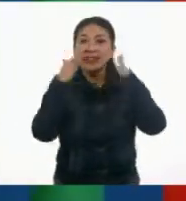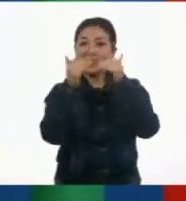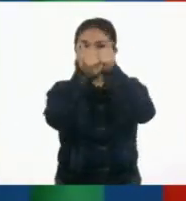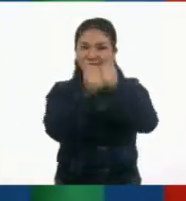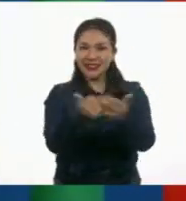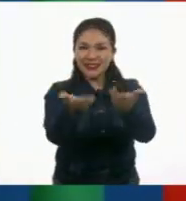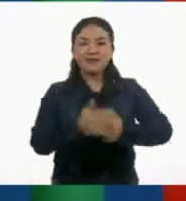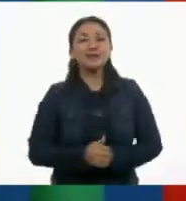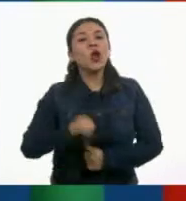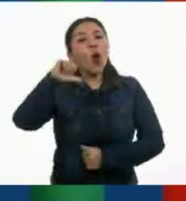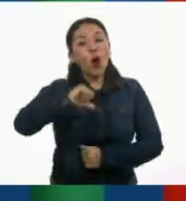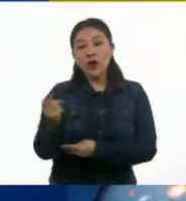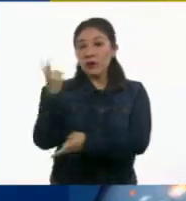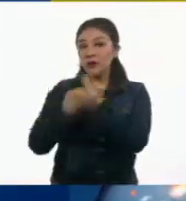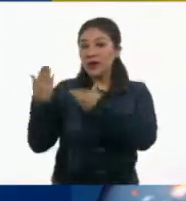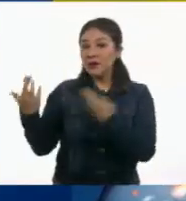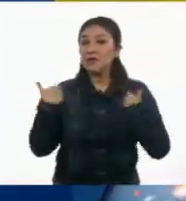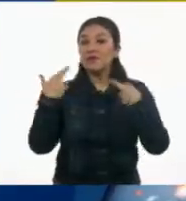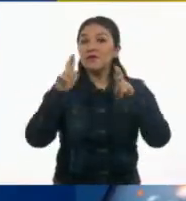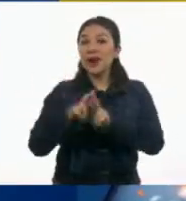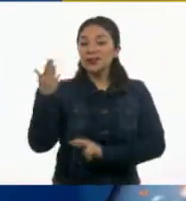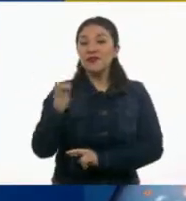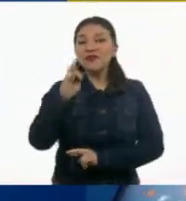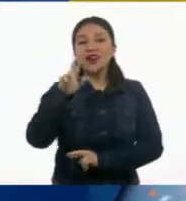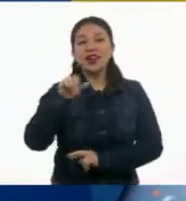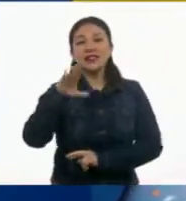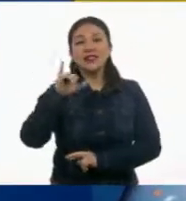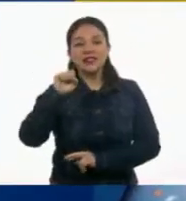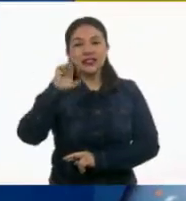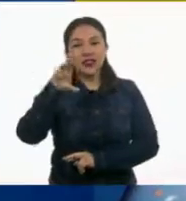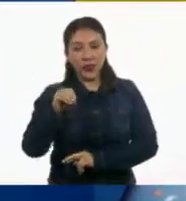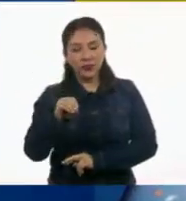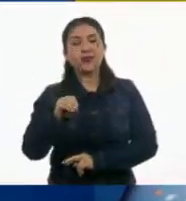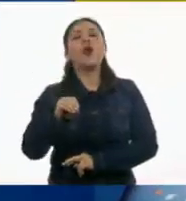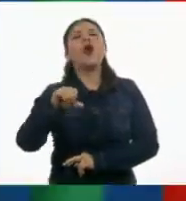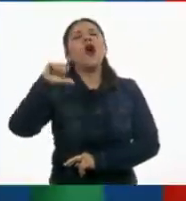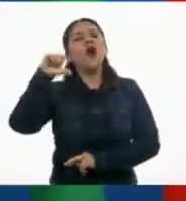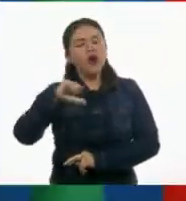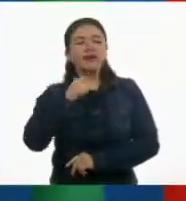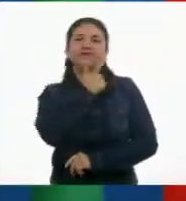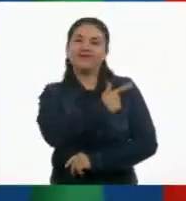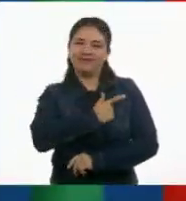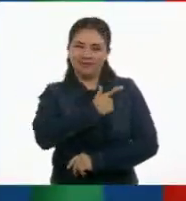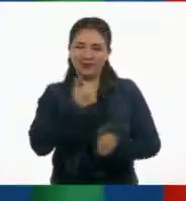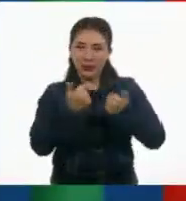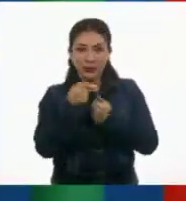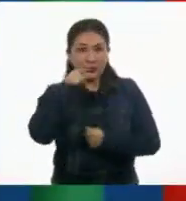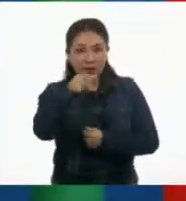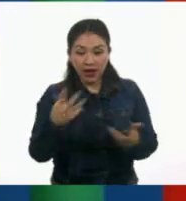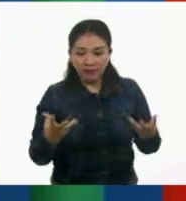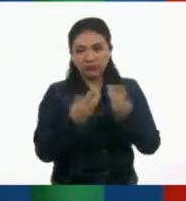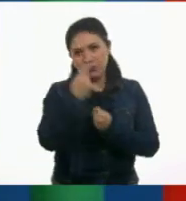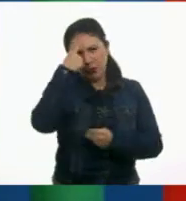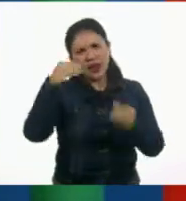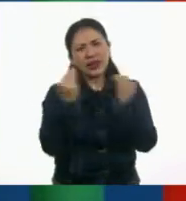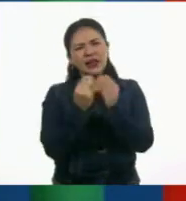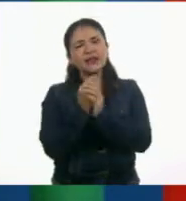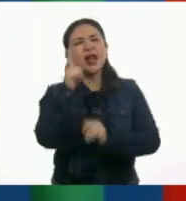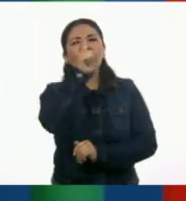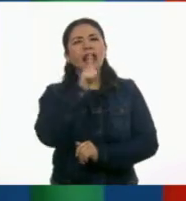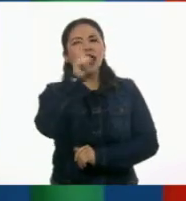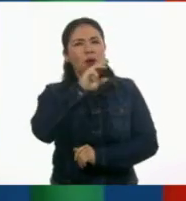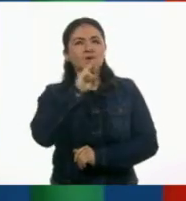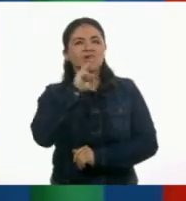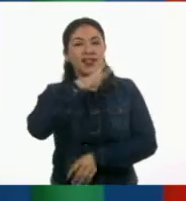hogares. Hoy nos acompaña el profesor Francisco Olivares y vamos a tener el gusto de estar con ustedes en esta clase de lengua